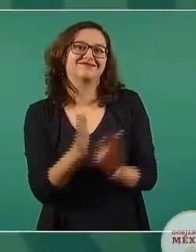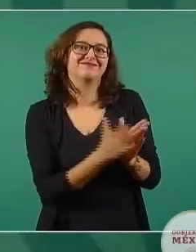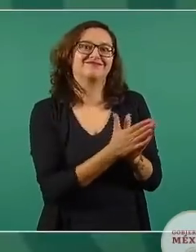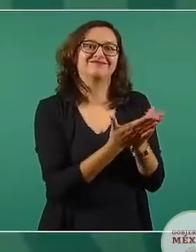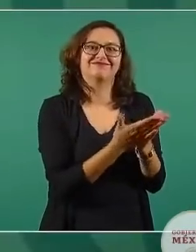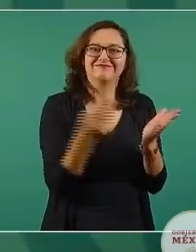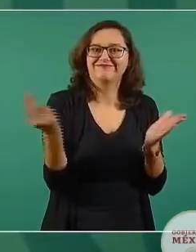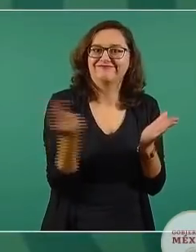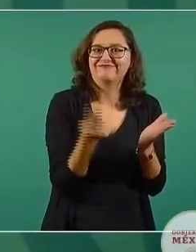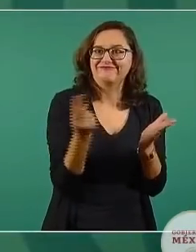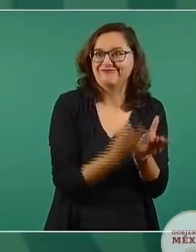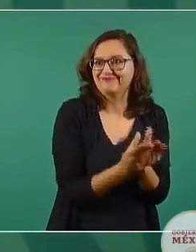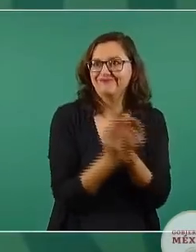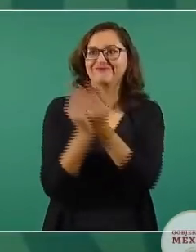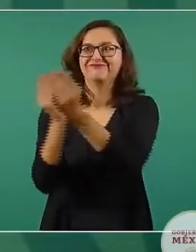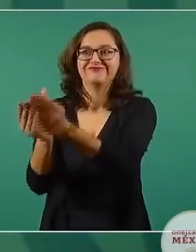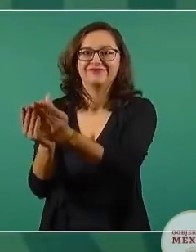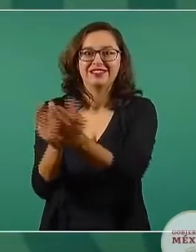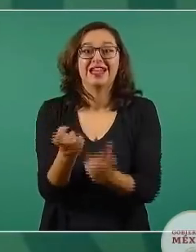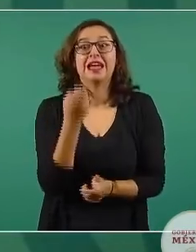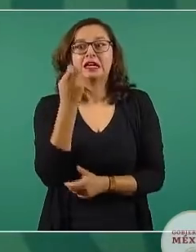En términos de la distribución,